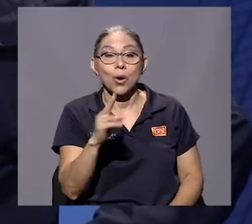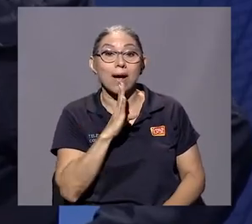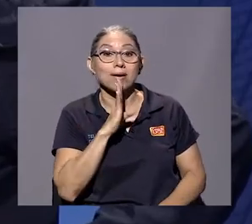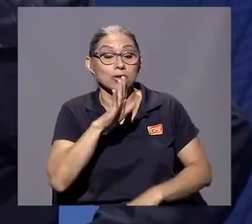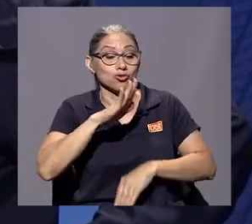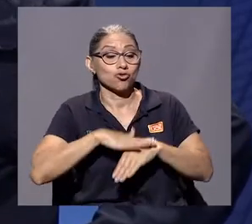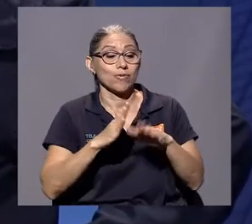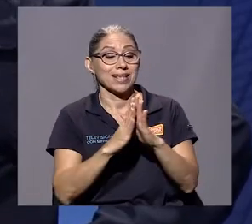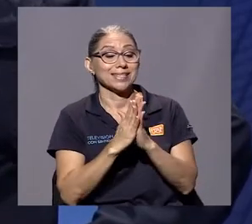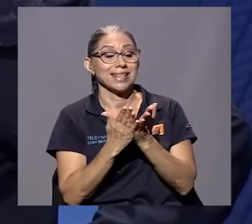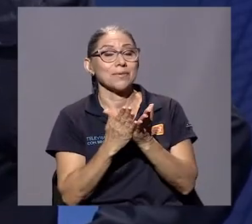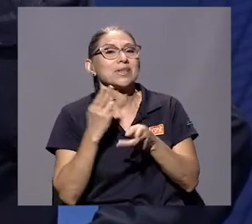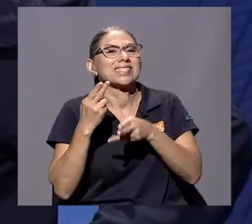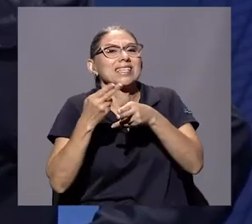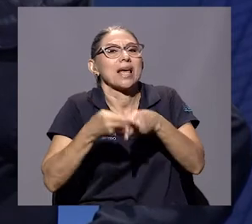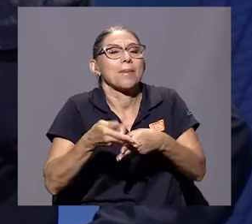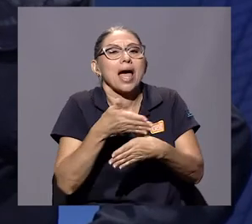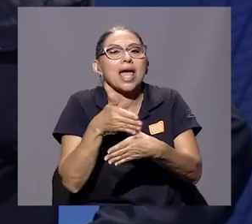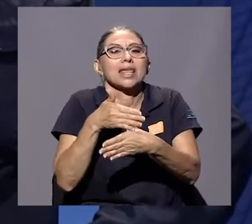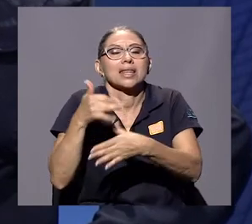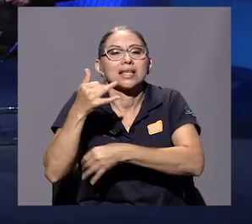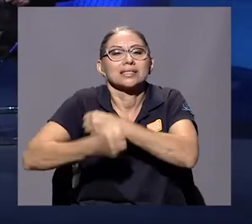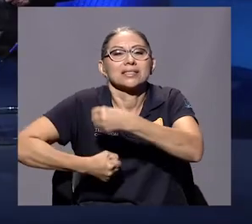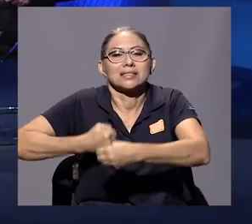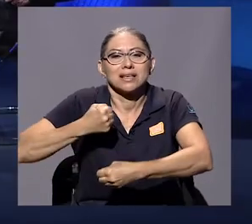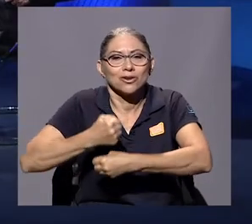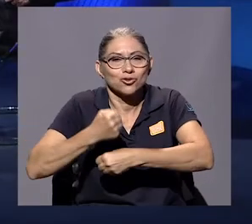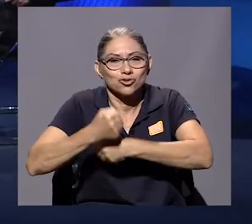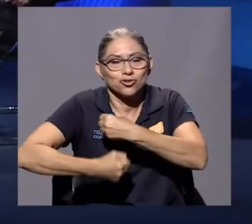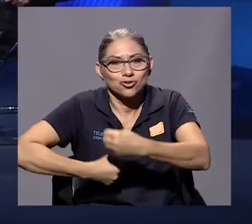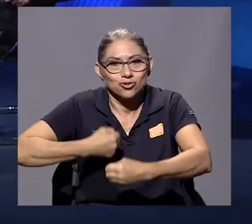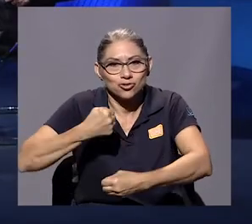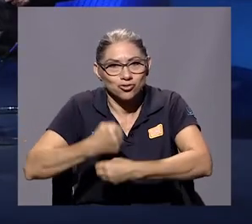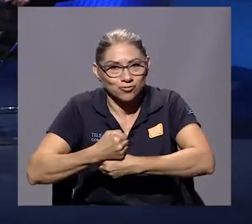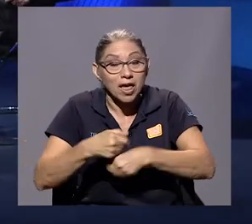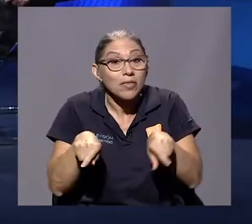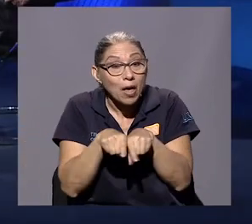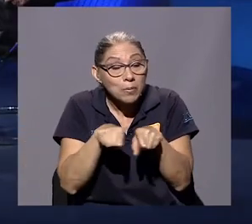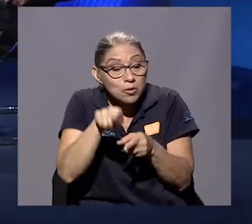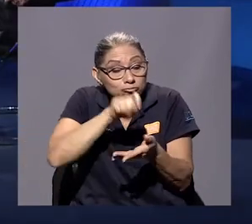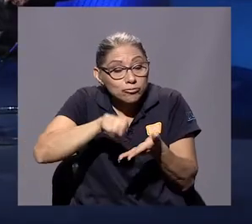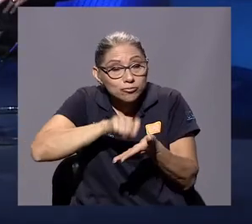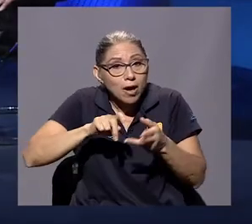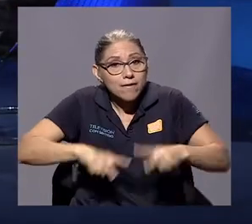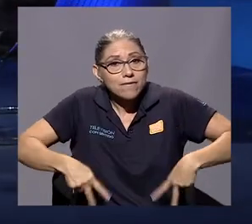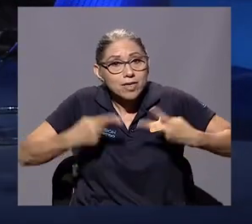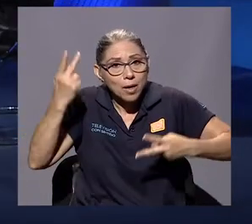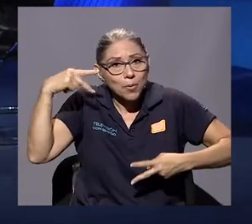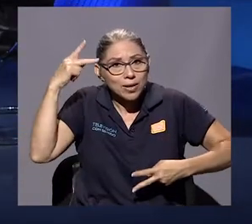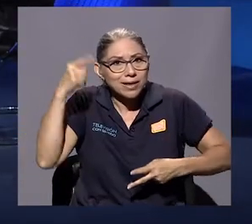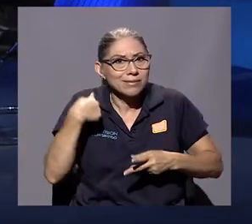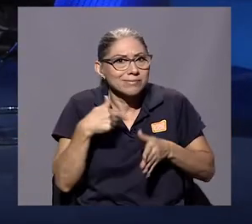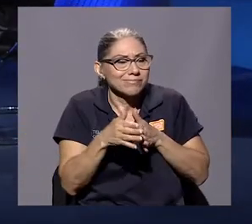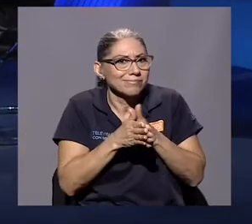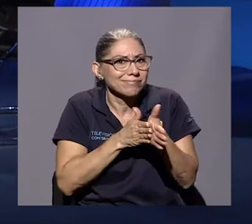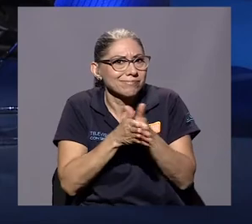entre siglos, un recorrido en la vida política también. Y voy a aprovechar porque a don Sergio le encanta viajar